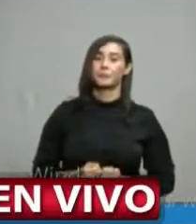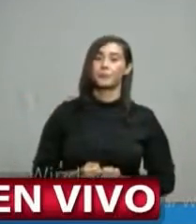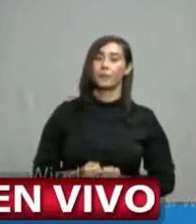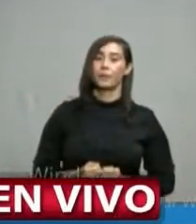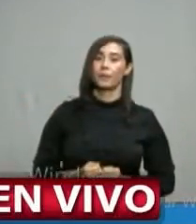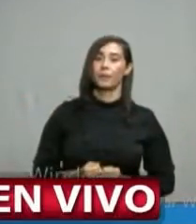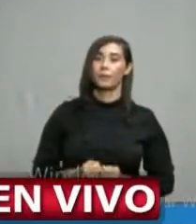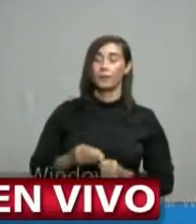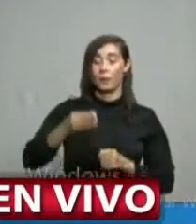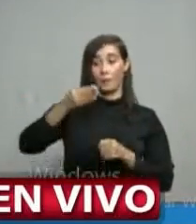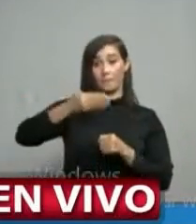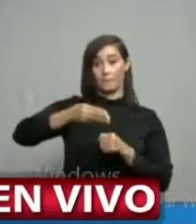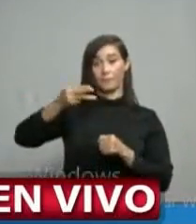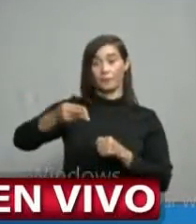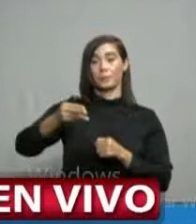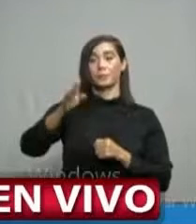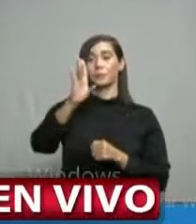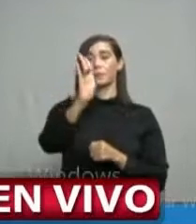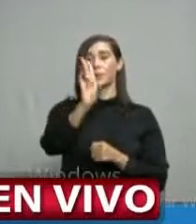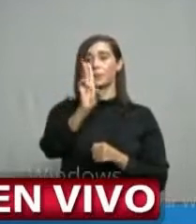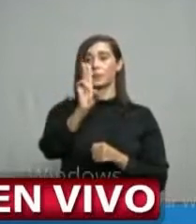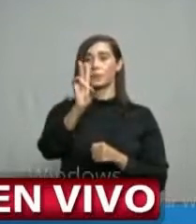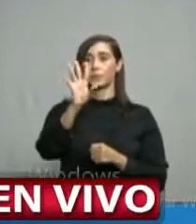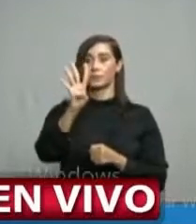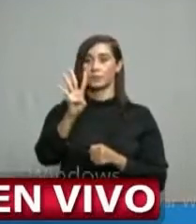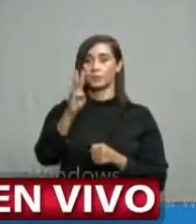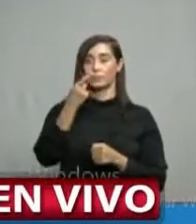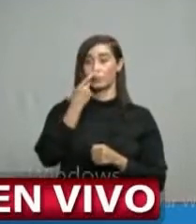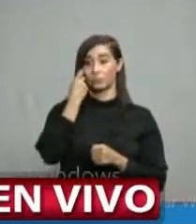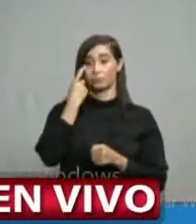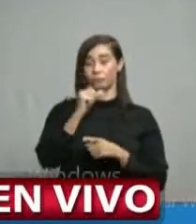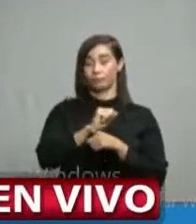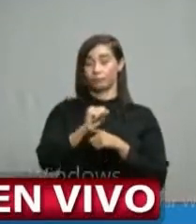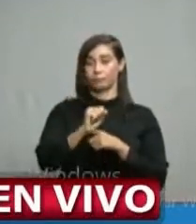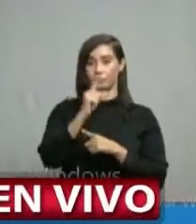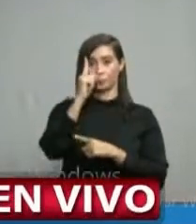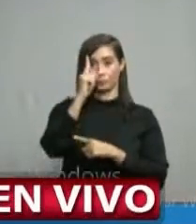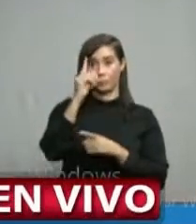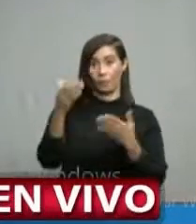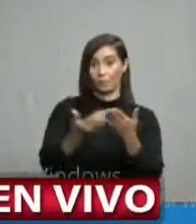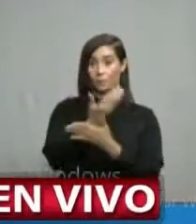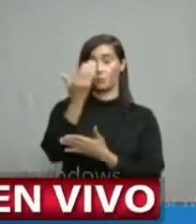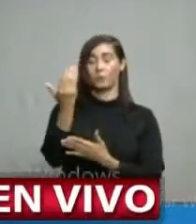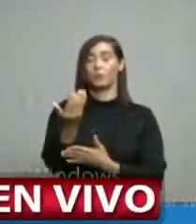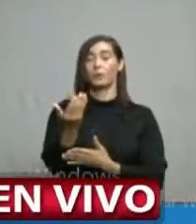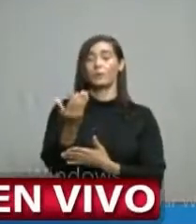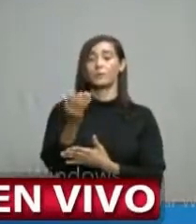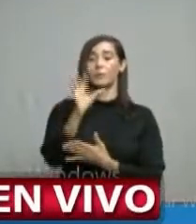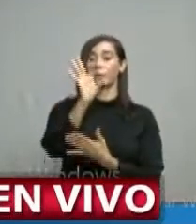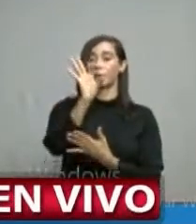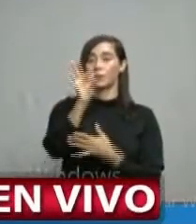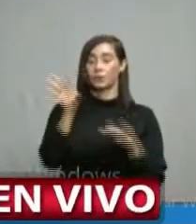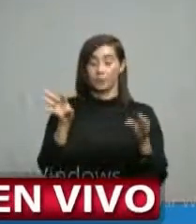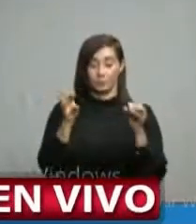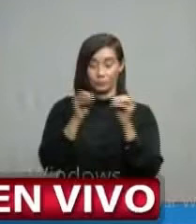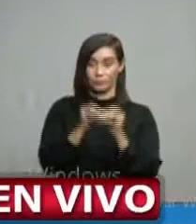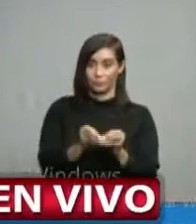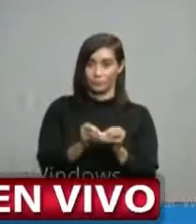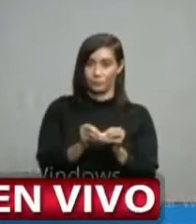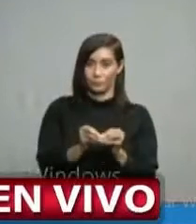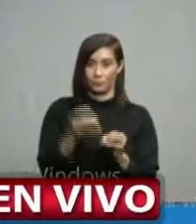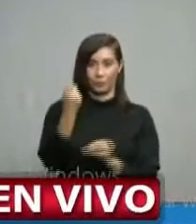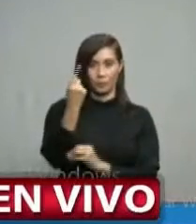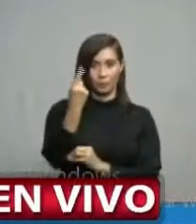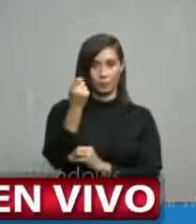Bauruco, 74 pruebas realizadas, 1 caso nuevo, 9 acumulados,